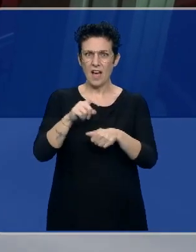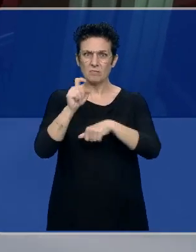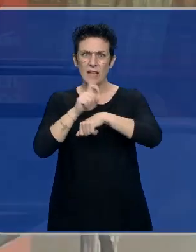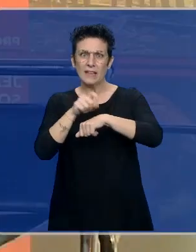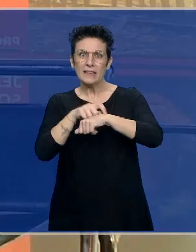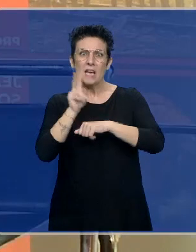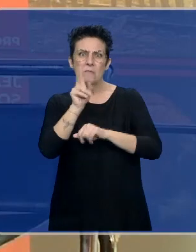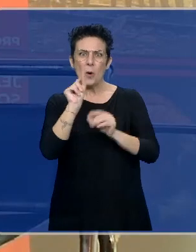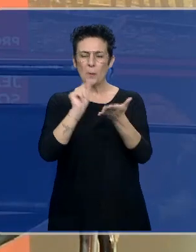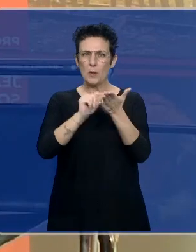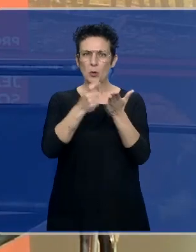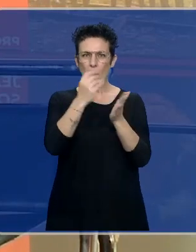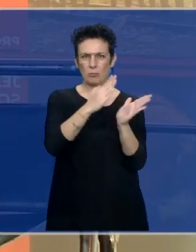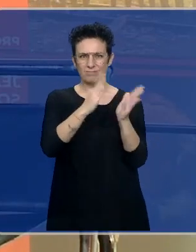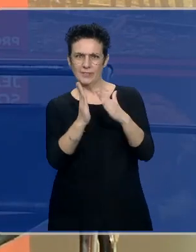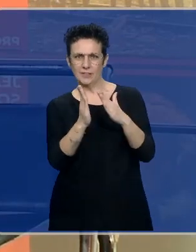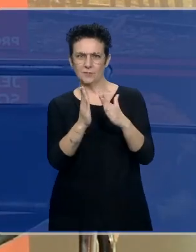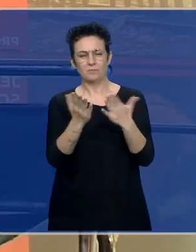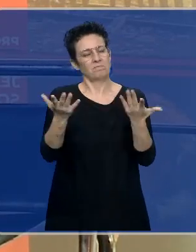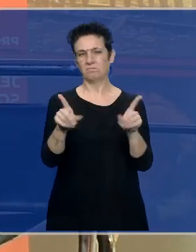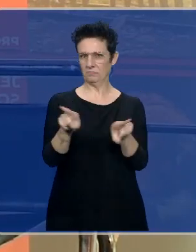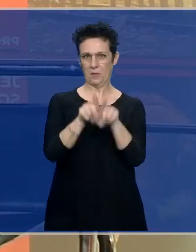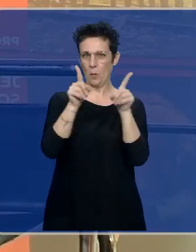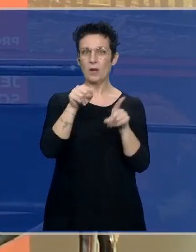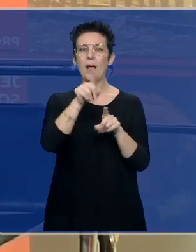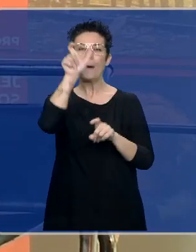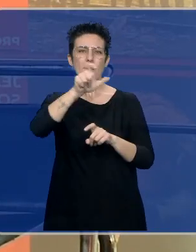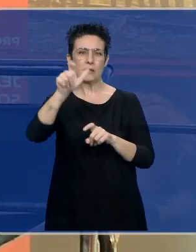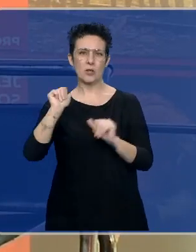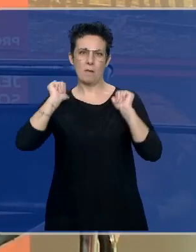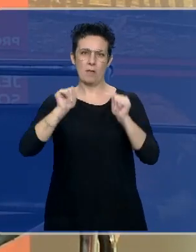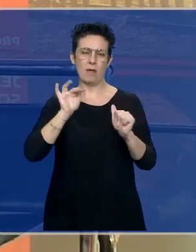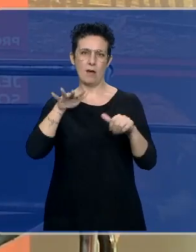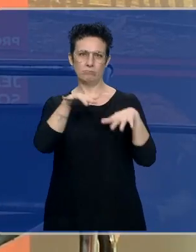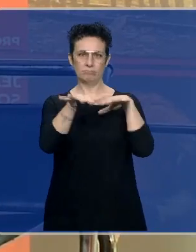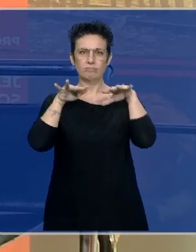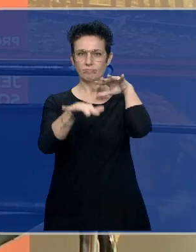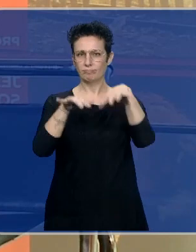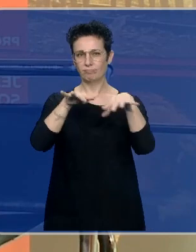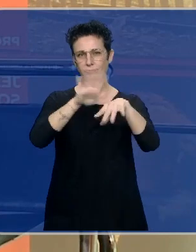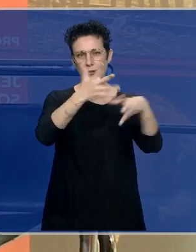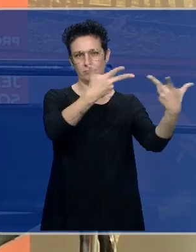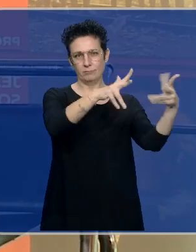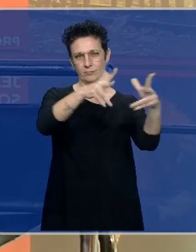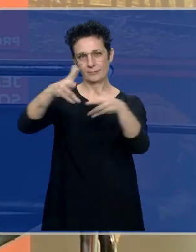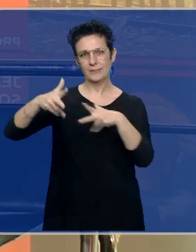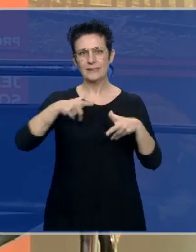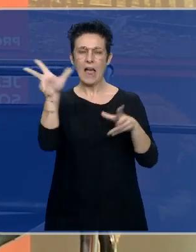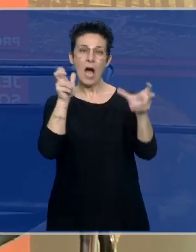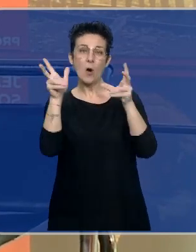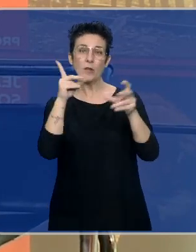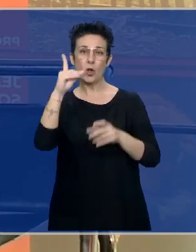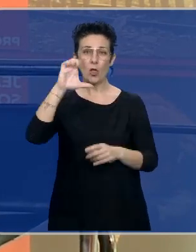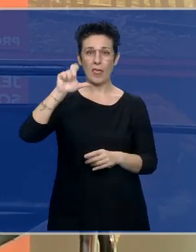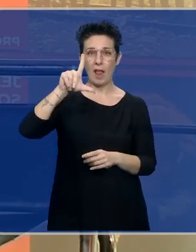algunos minutos de retraso, pero, bueno, pues mientras todo el público asistente va accediendo a esta sala sinfónica del Auditorio Miguel de Libes,